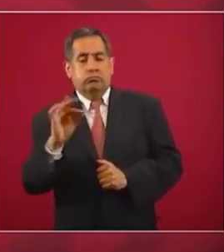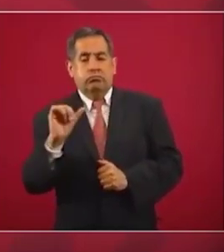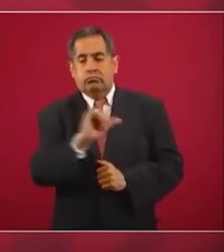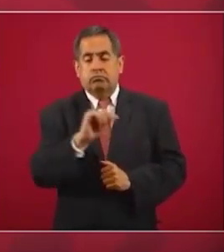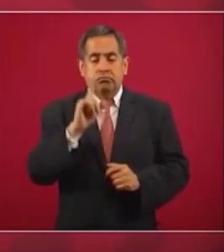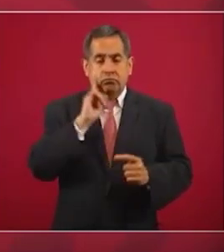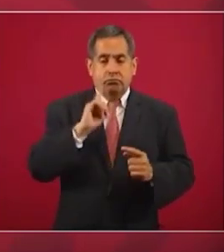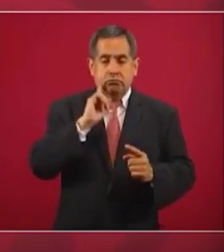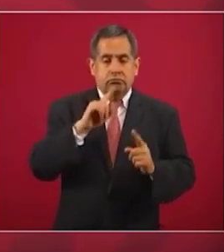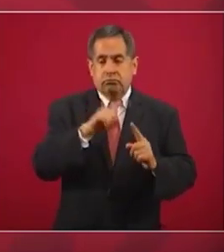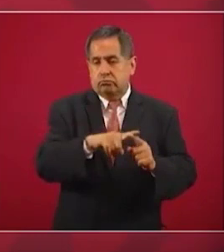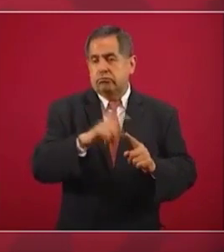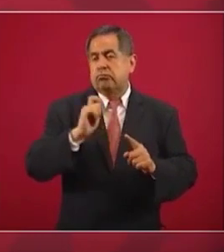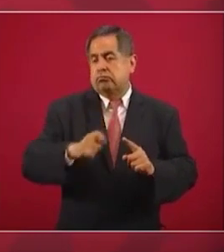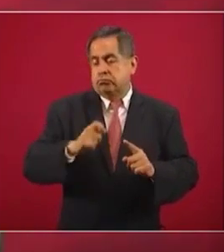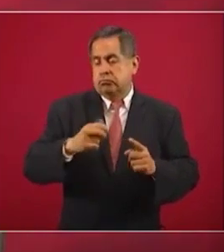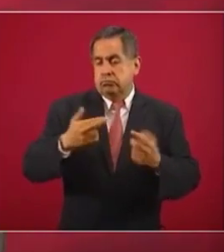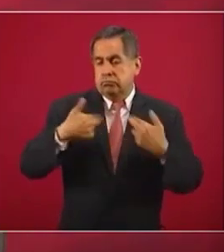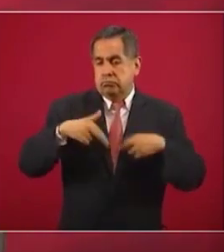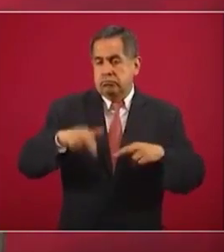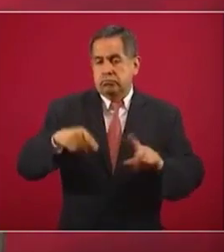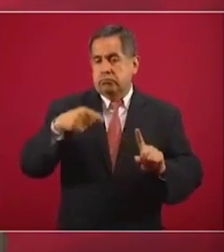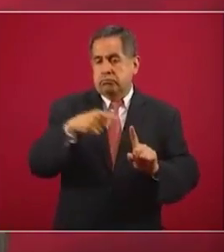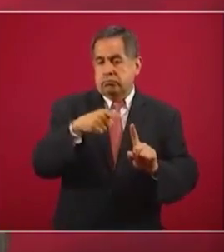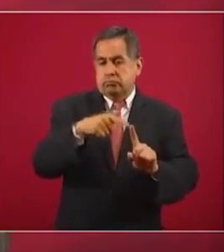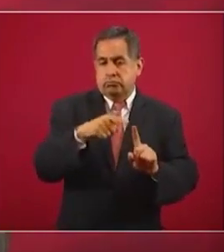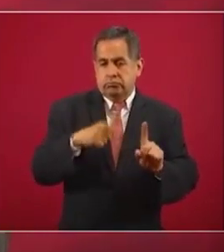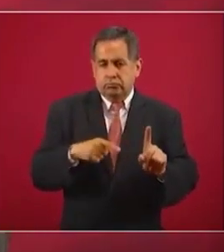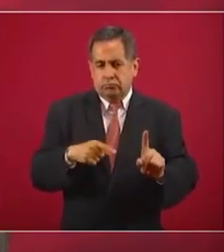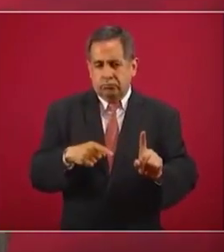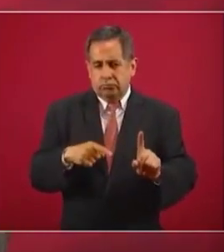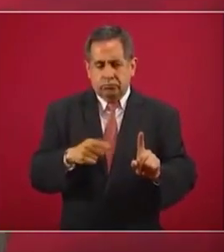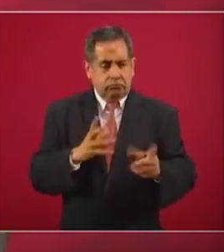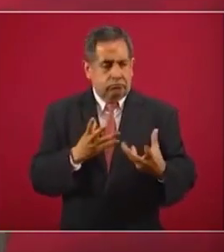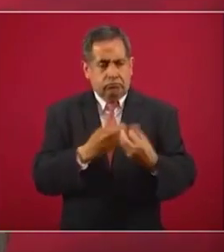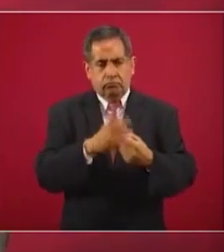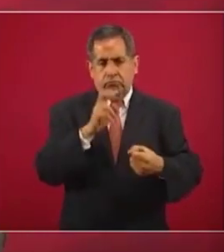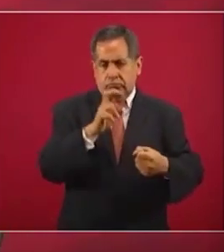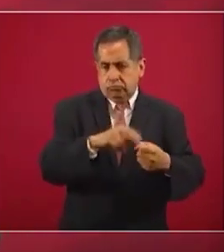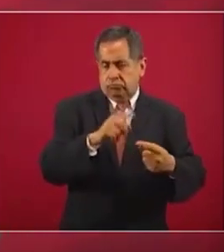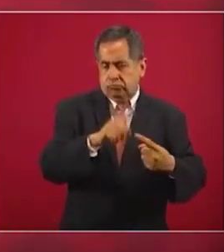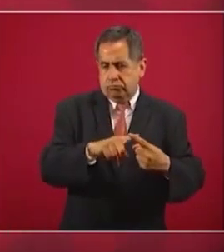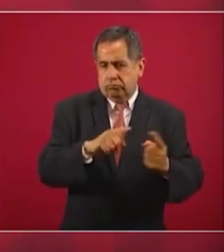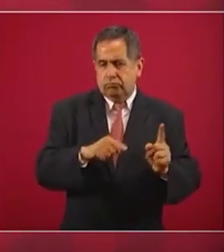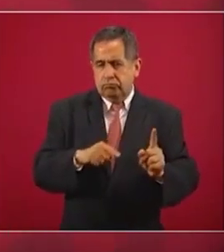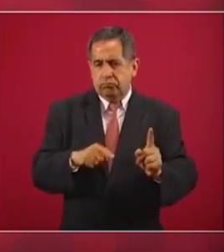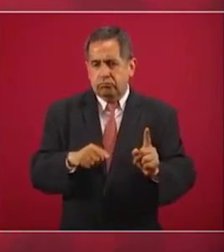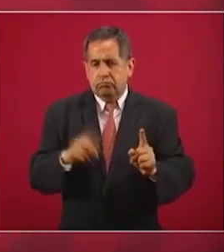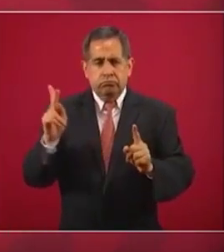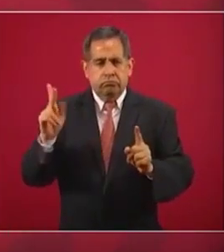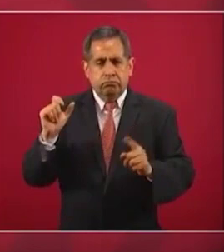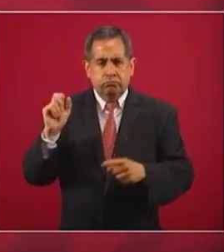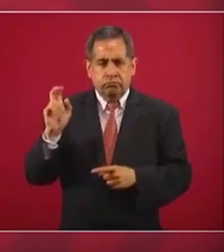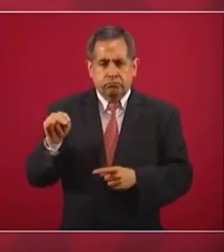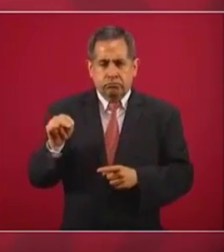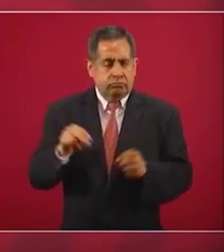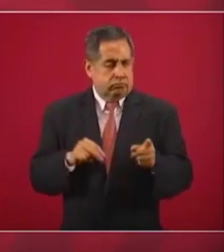representante o militante del PAN.